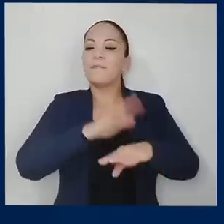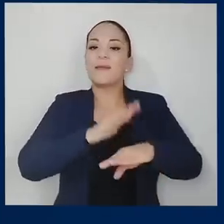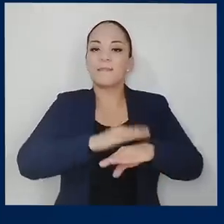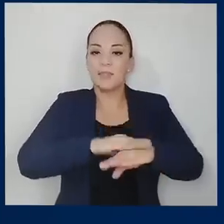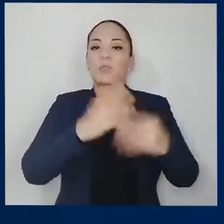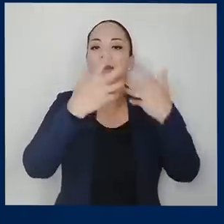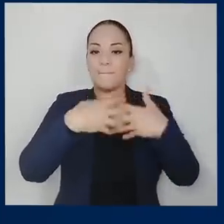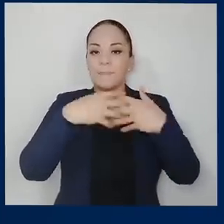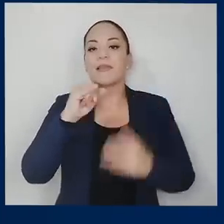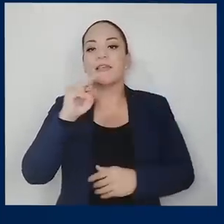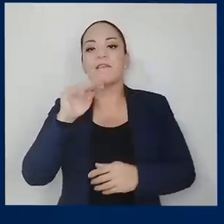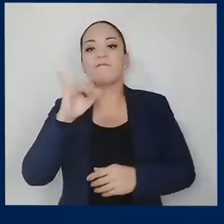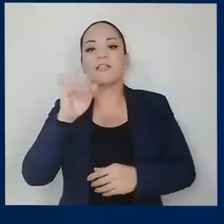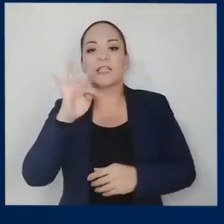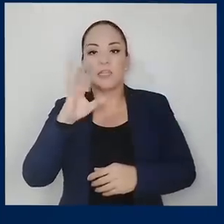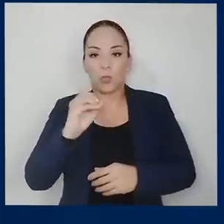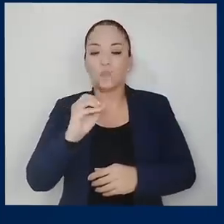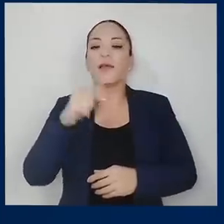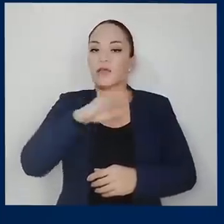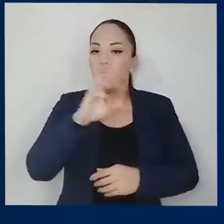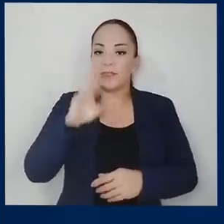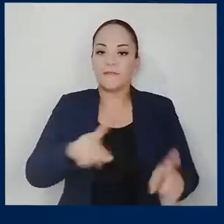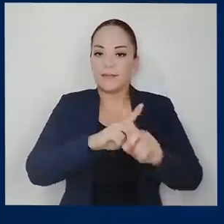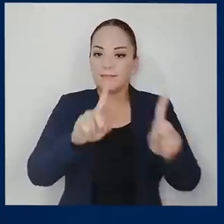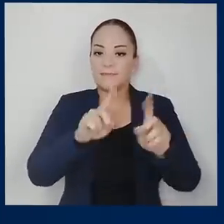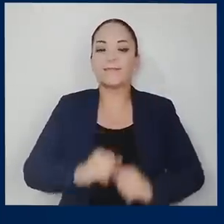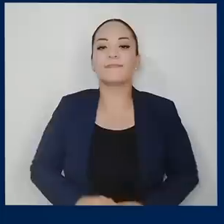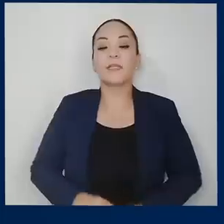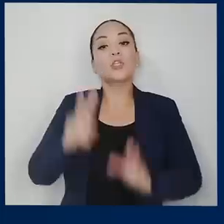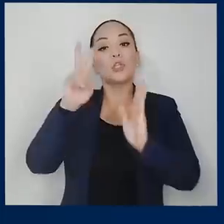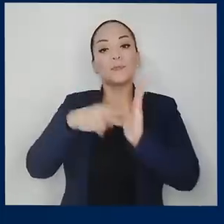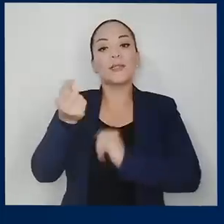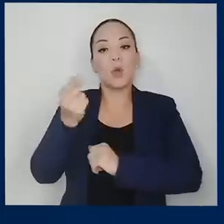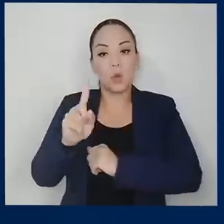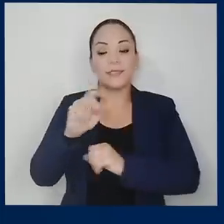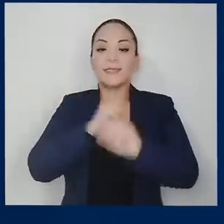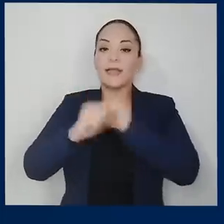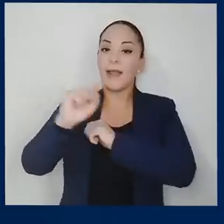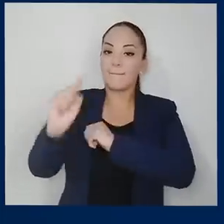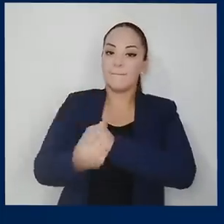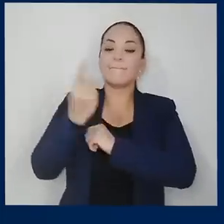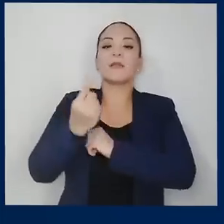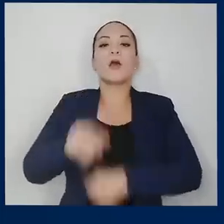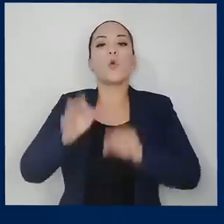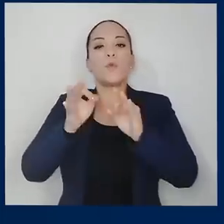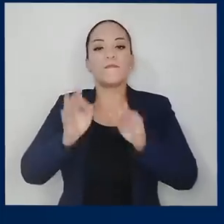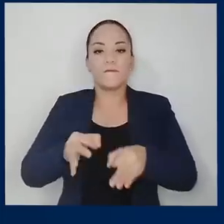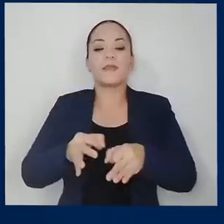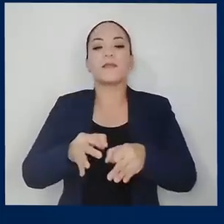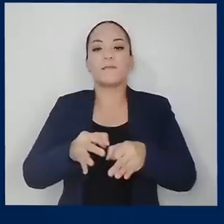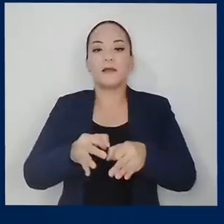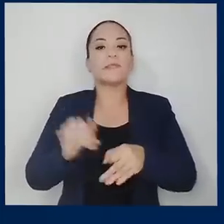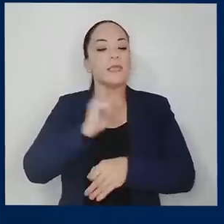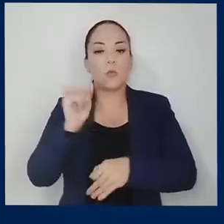concesión otorgada a Industrias Infinito en Costa Rica. 2011. La Sala Primera confirma la sentencia